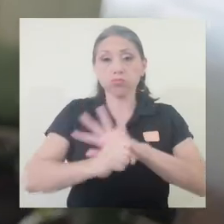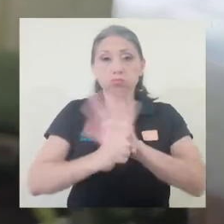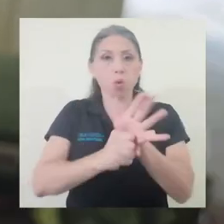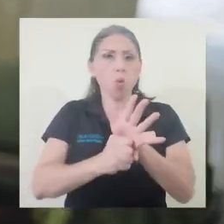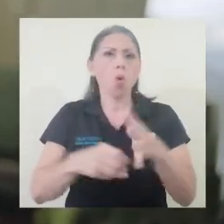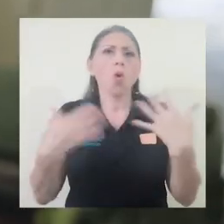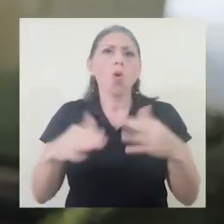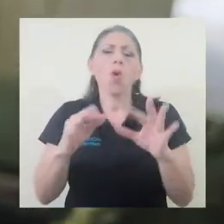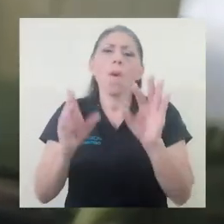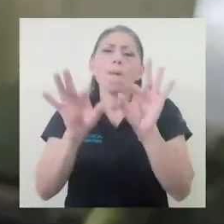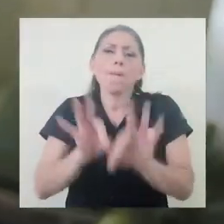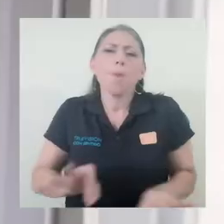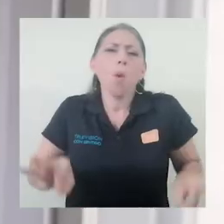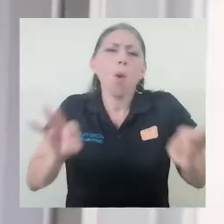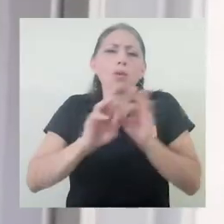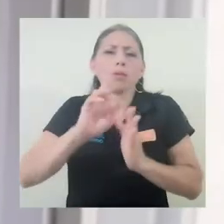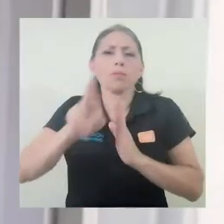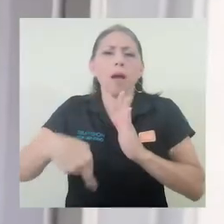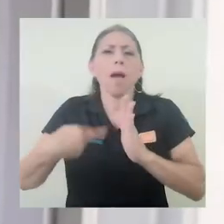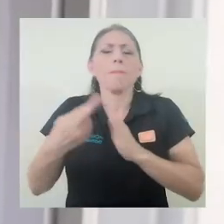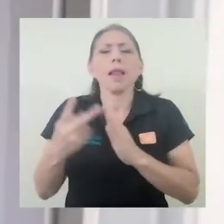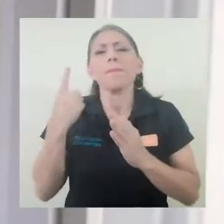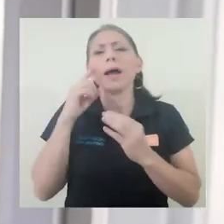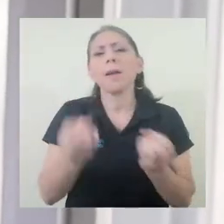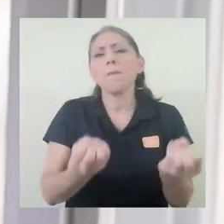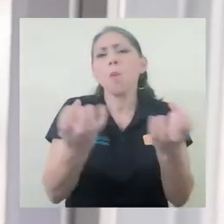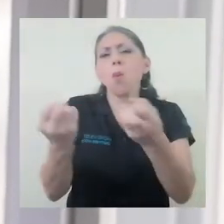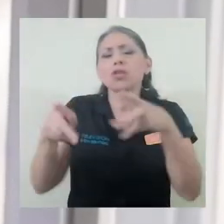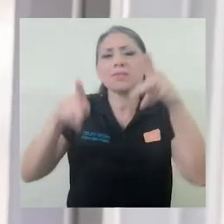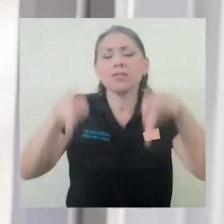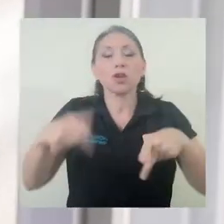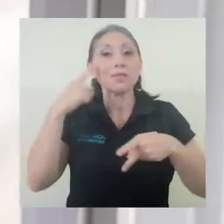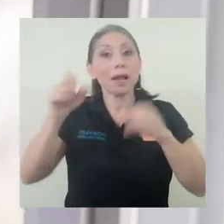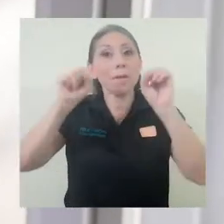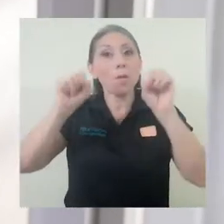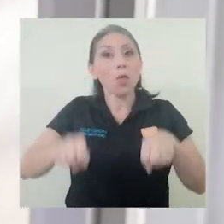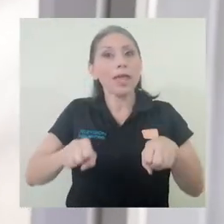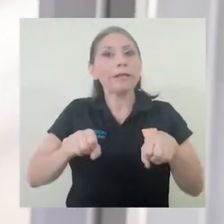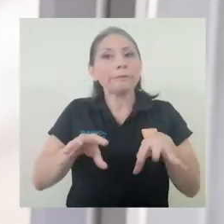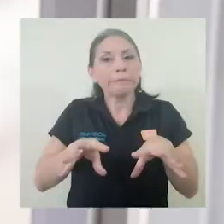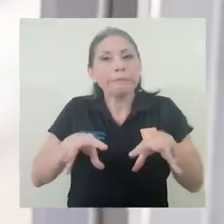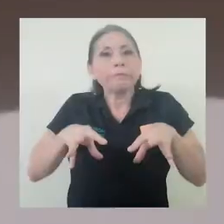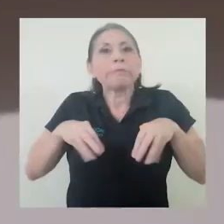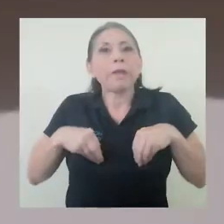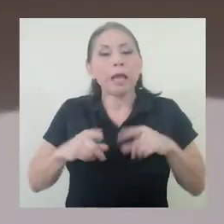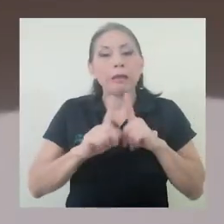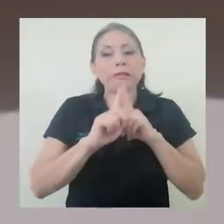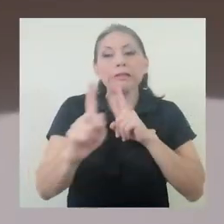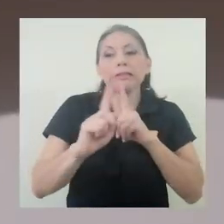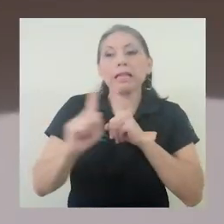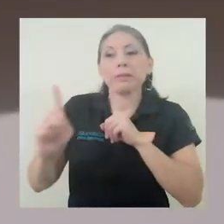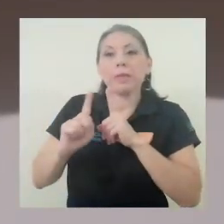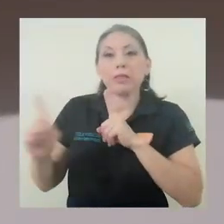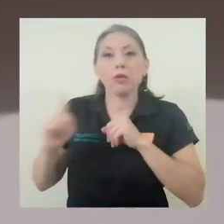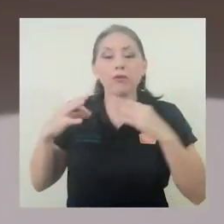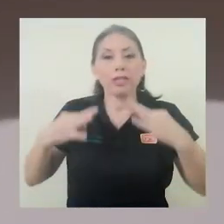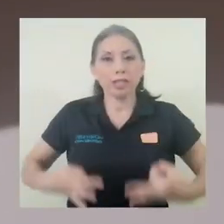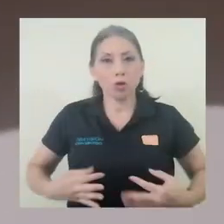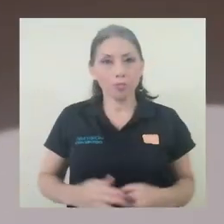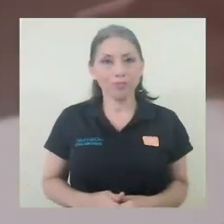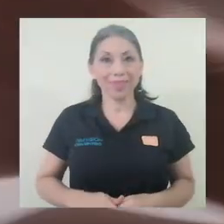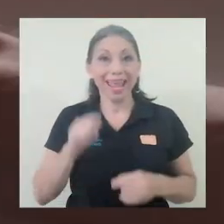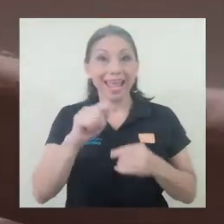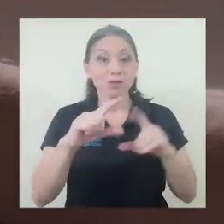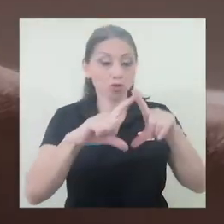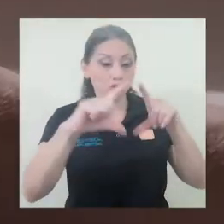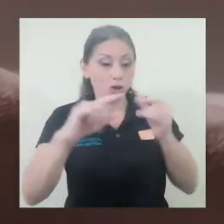cotidianidad de millones de personas para poder sobrellevar el obligado distanciamiento físico. Estos aparatos con pantallas tienen